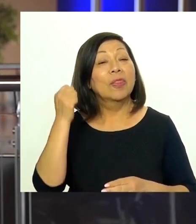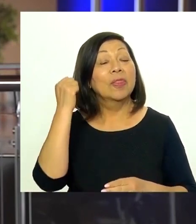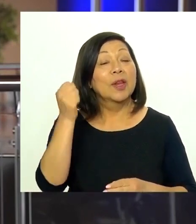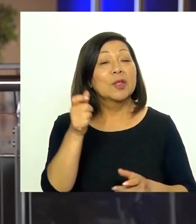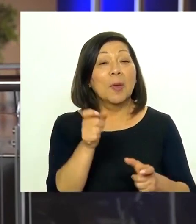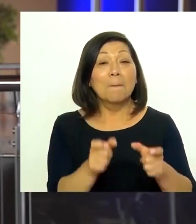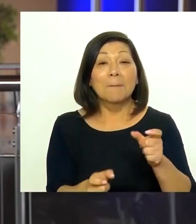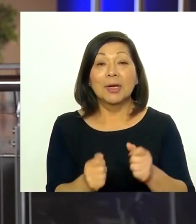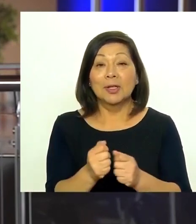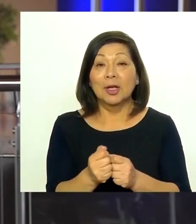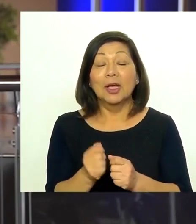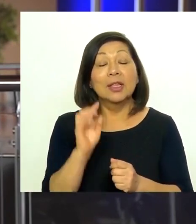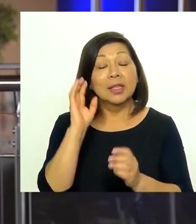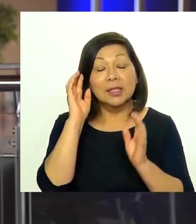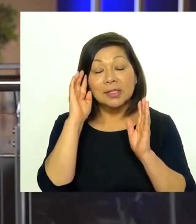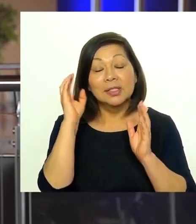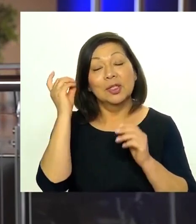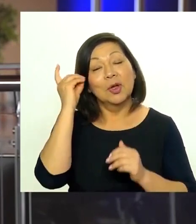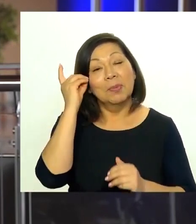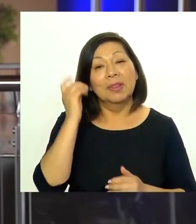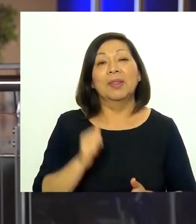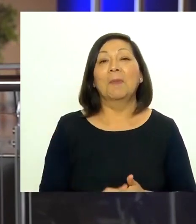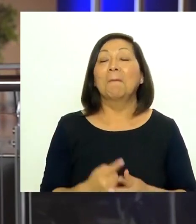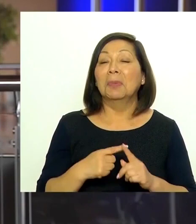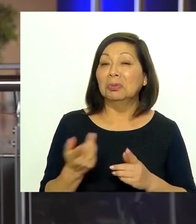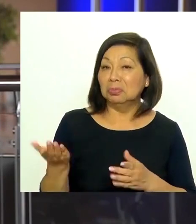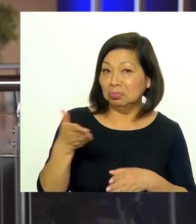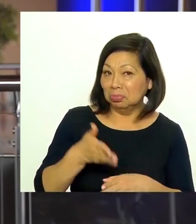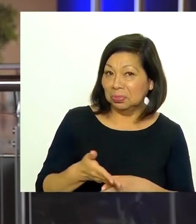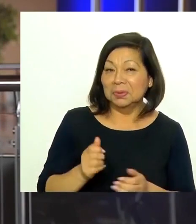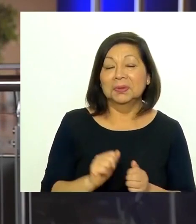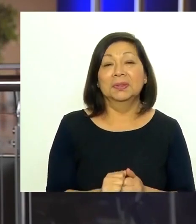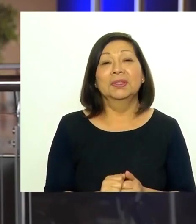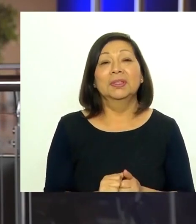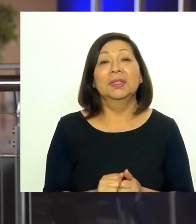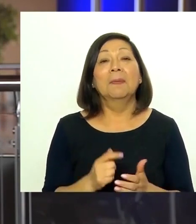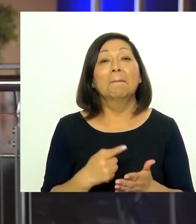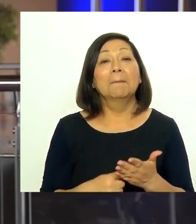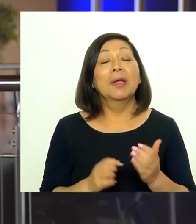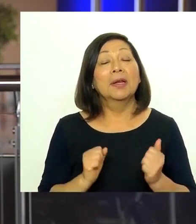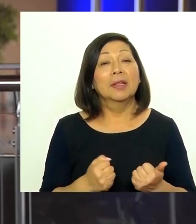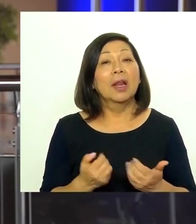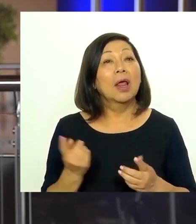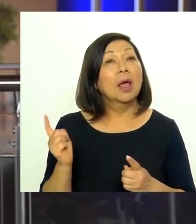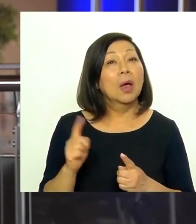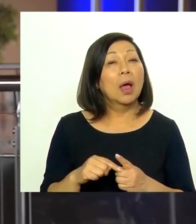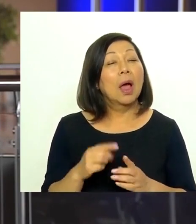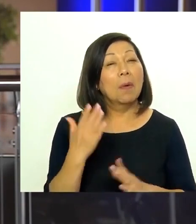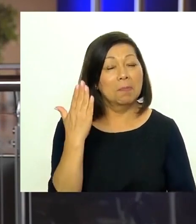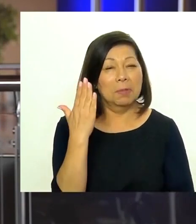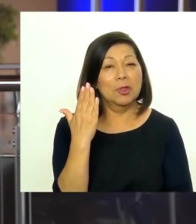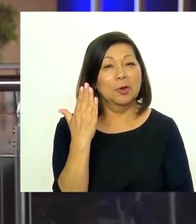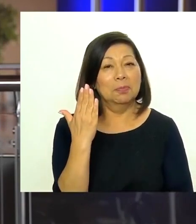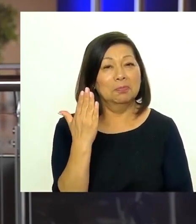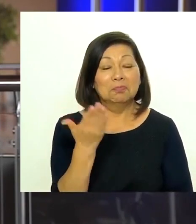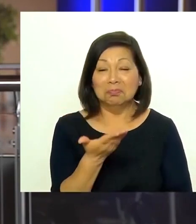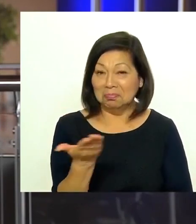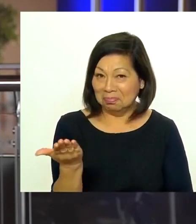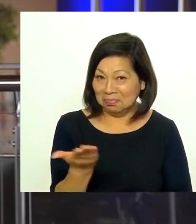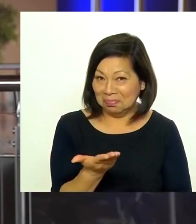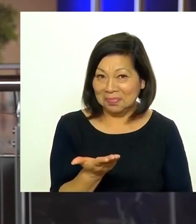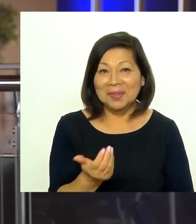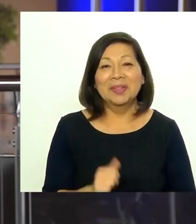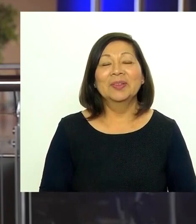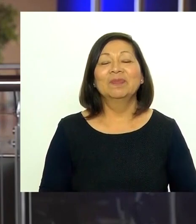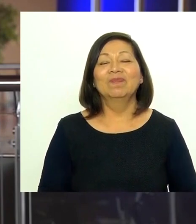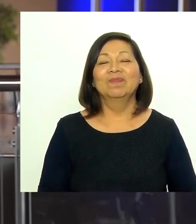de los derechos de las personas con síndrome de Down. No dejen de asistir. Esta actividad será hasta el mediodía, así